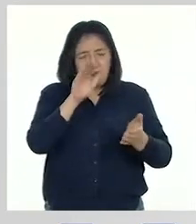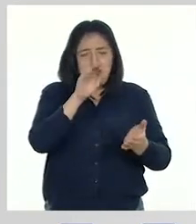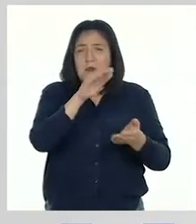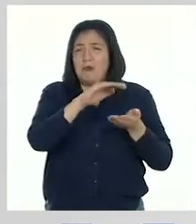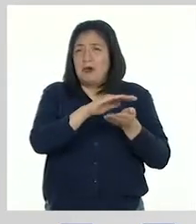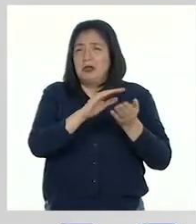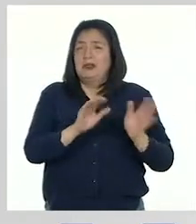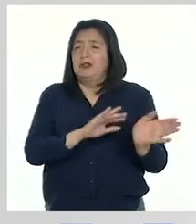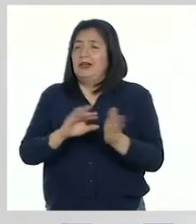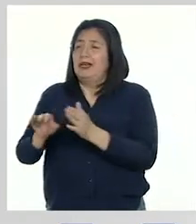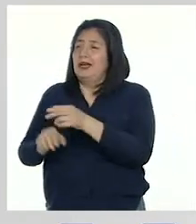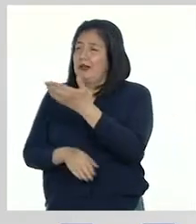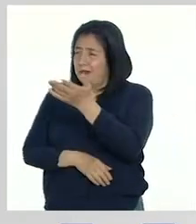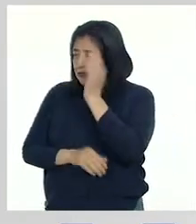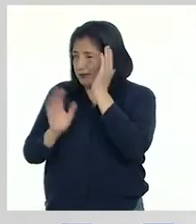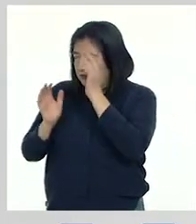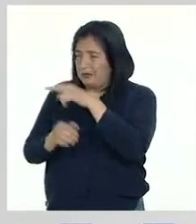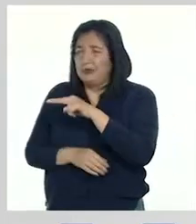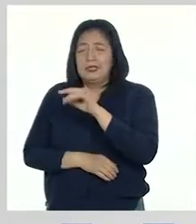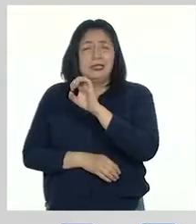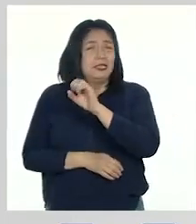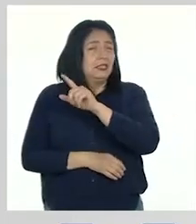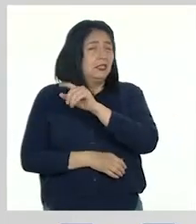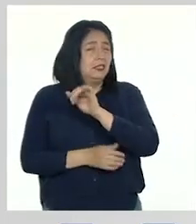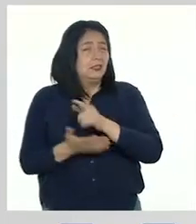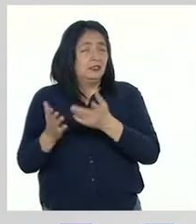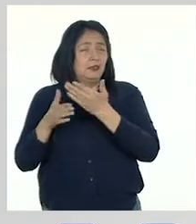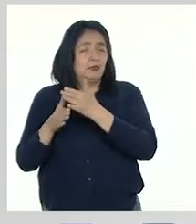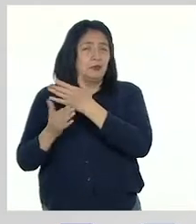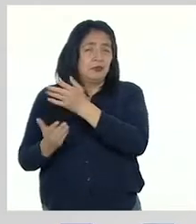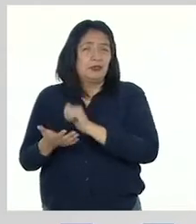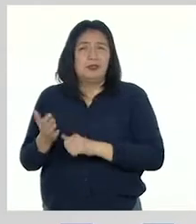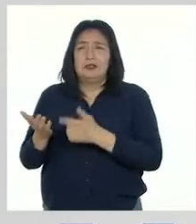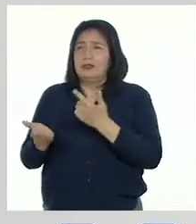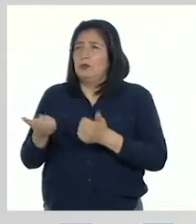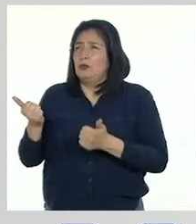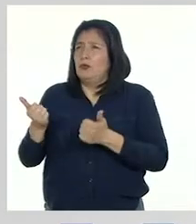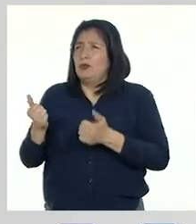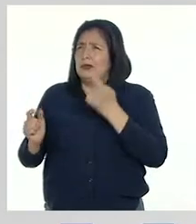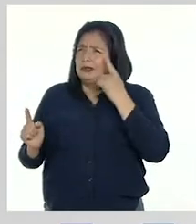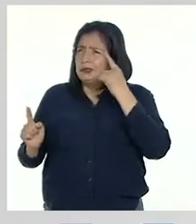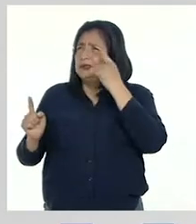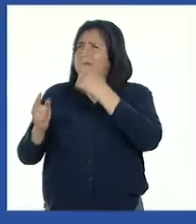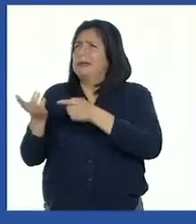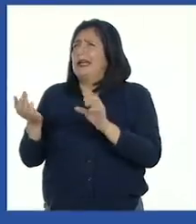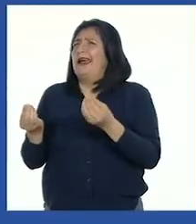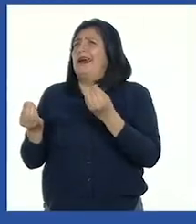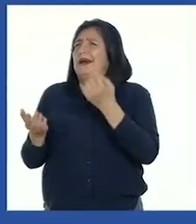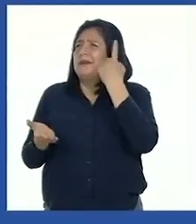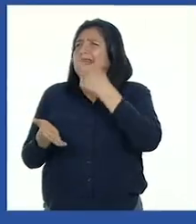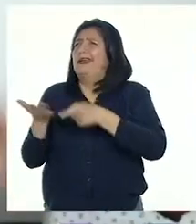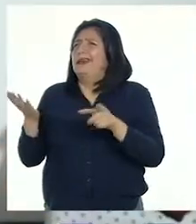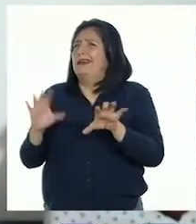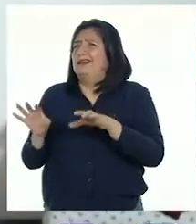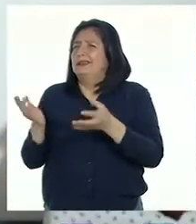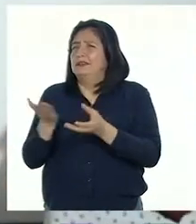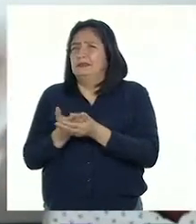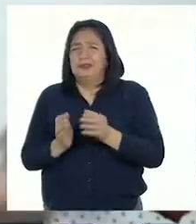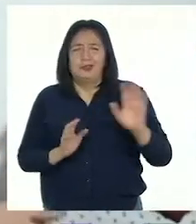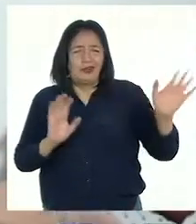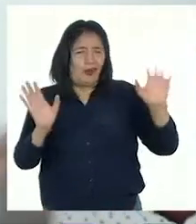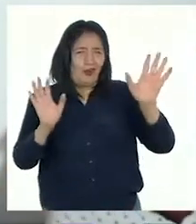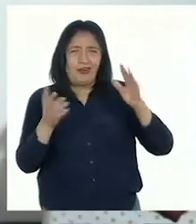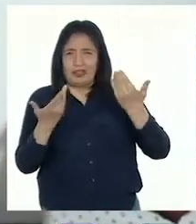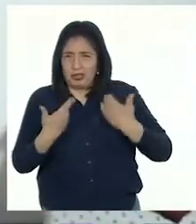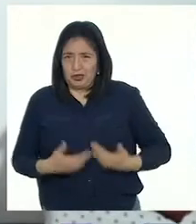escuchemos a Nashli y Alejandra, que nos quieren compartir sobre cuál es el propósito del portafolio. Hola,